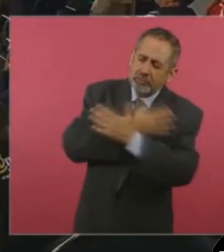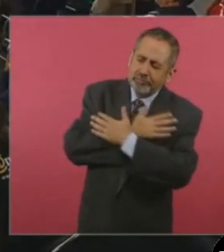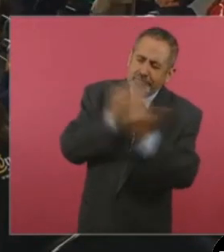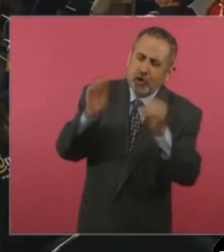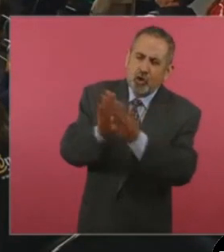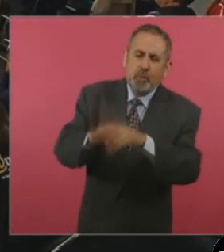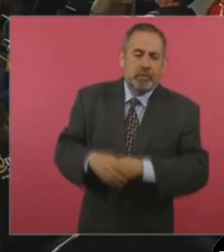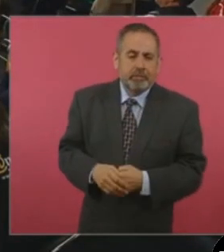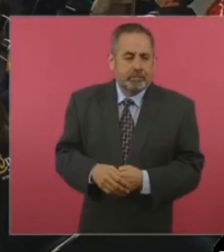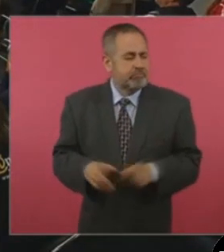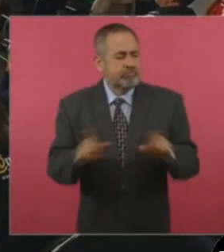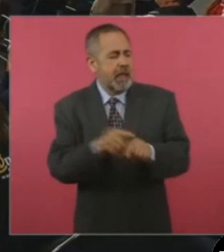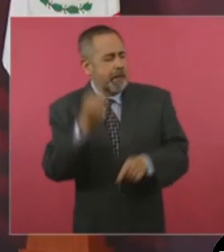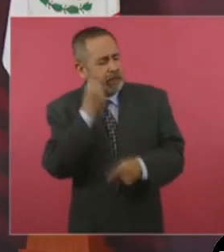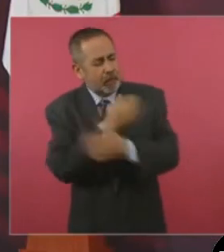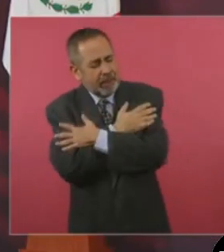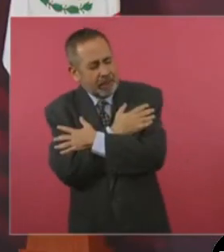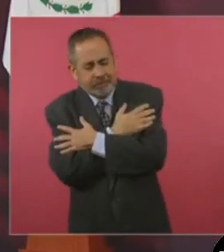Con un beso y un abrazo.